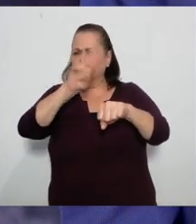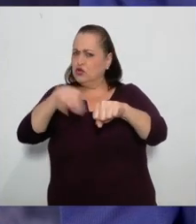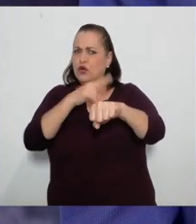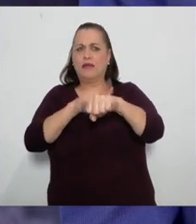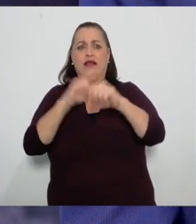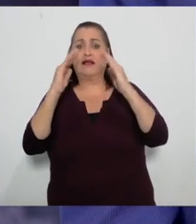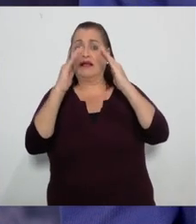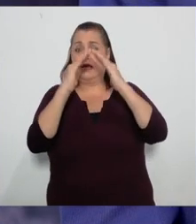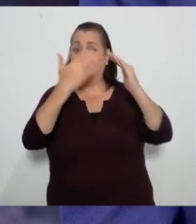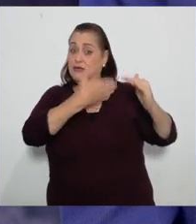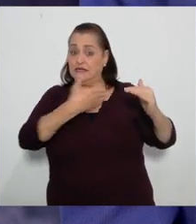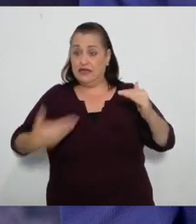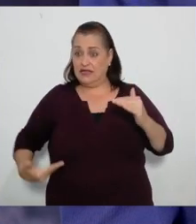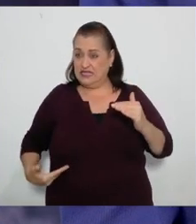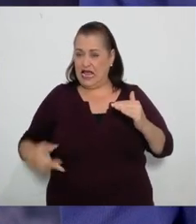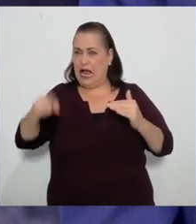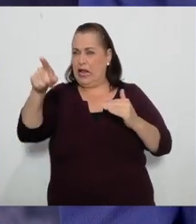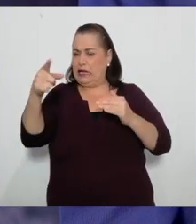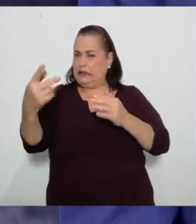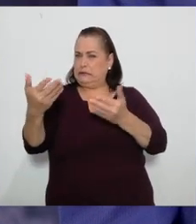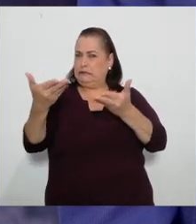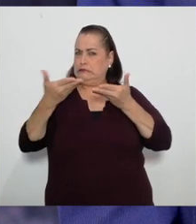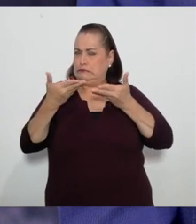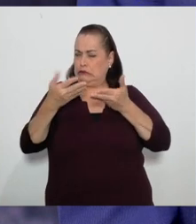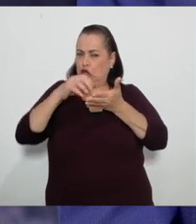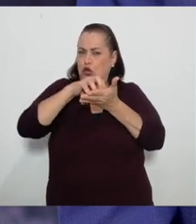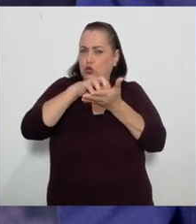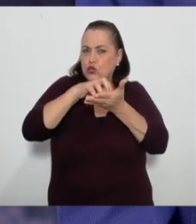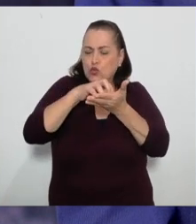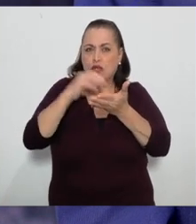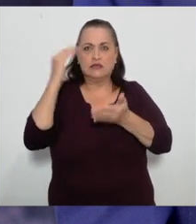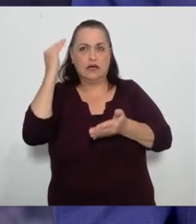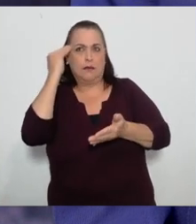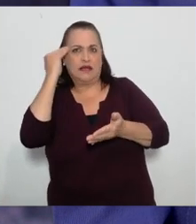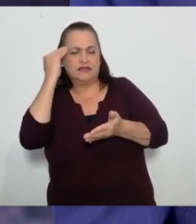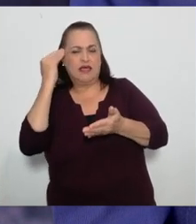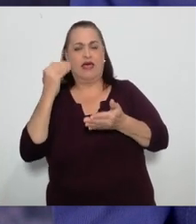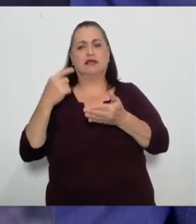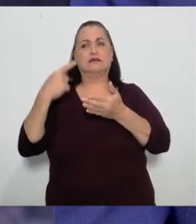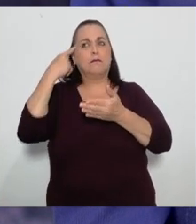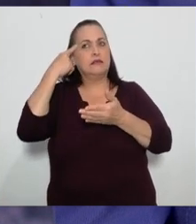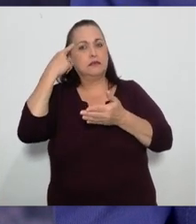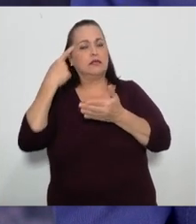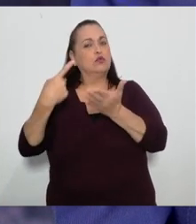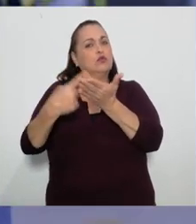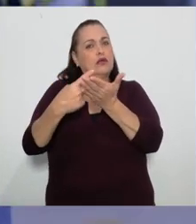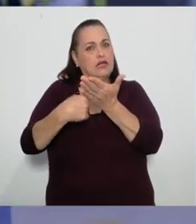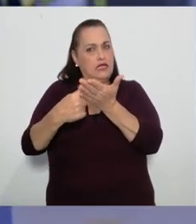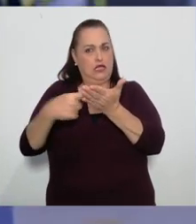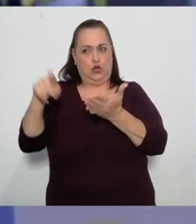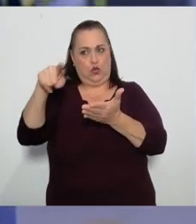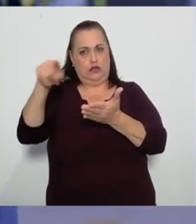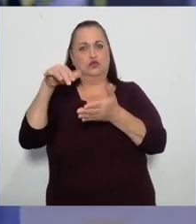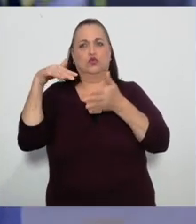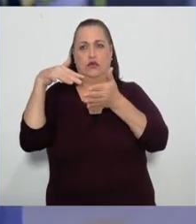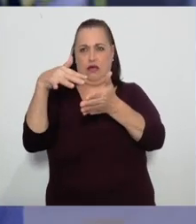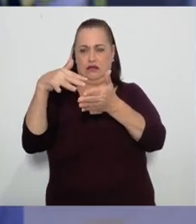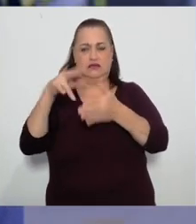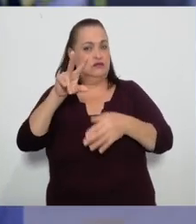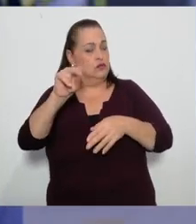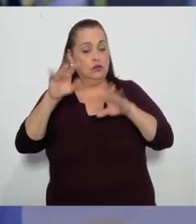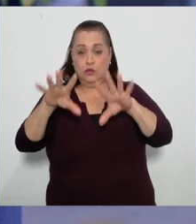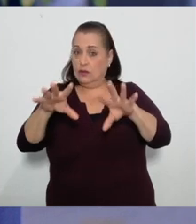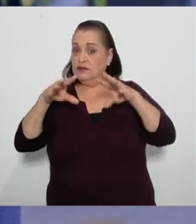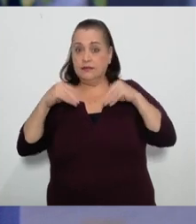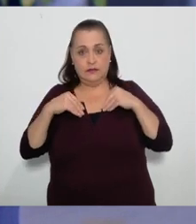normal que desde casa presidencial siembren dudas sobre sus capacidades de pensamiento crítico. No es aceptable